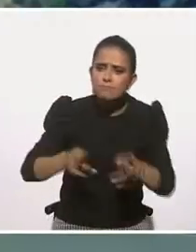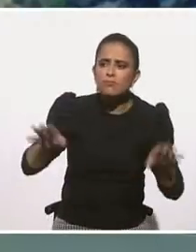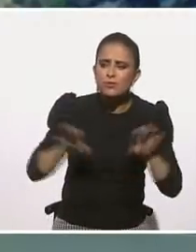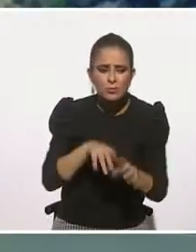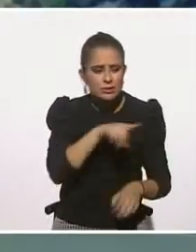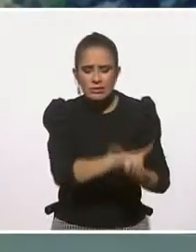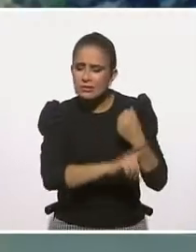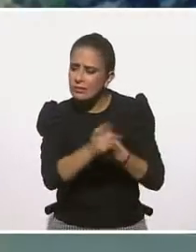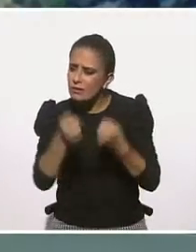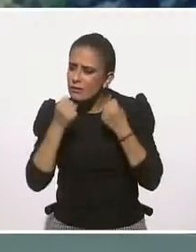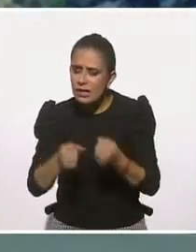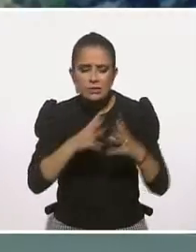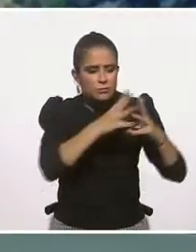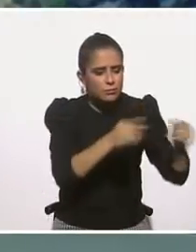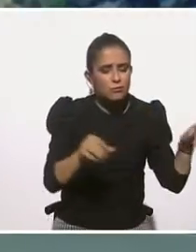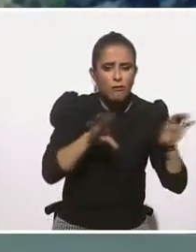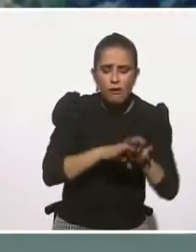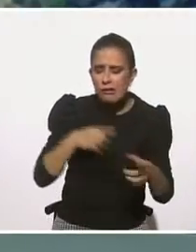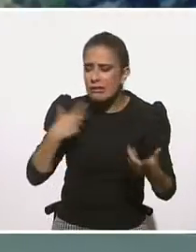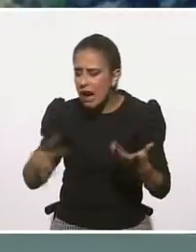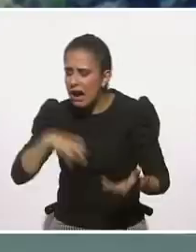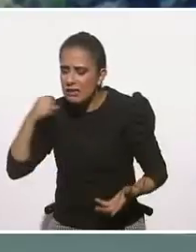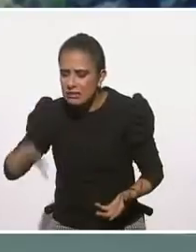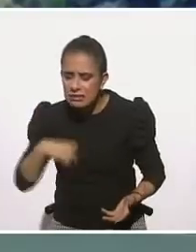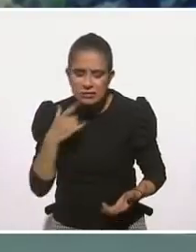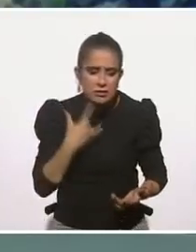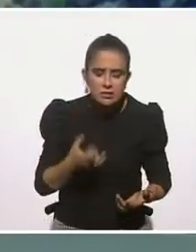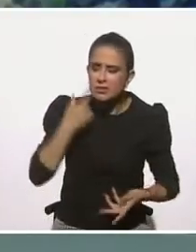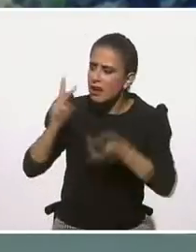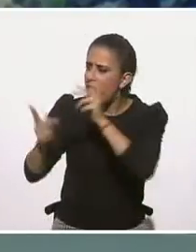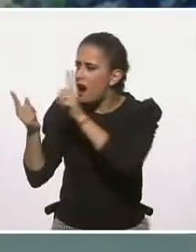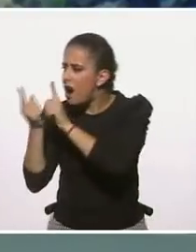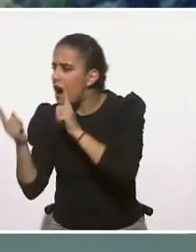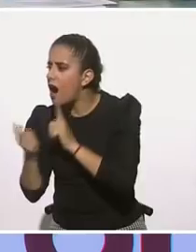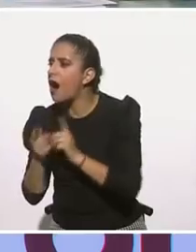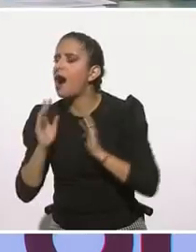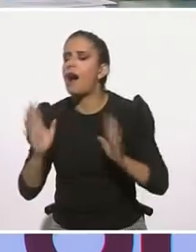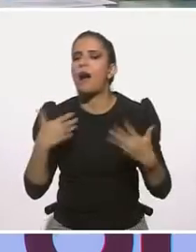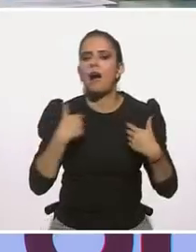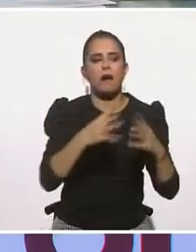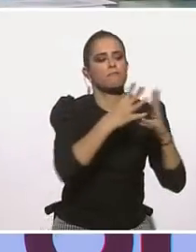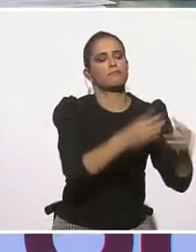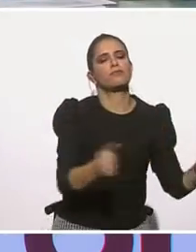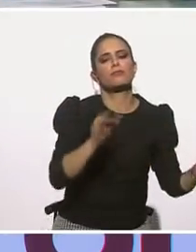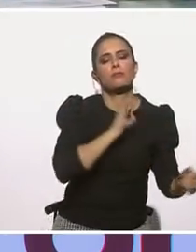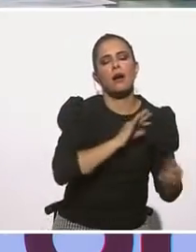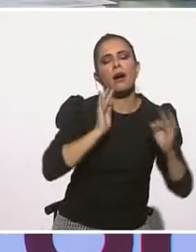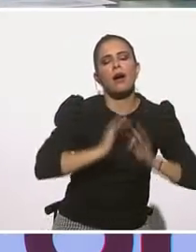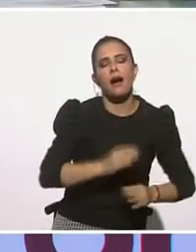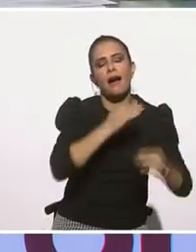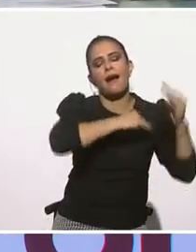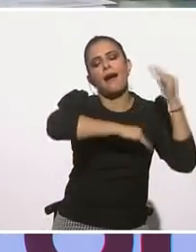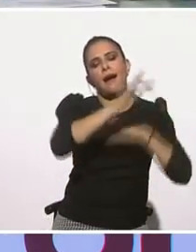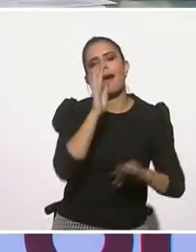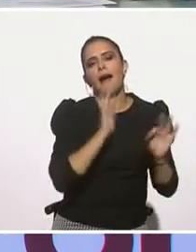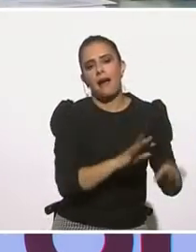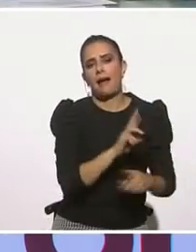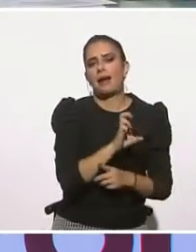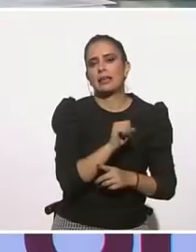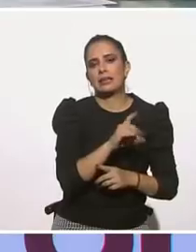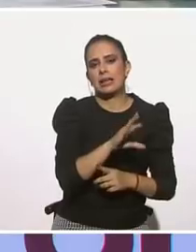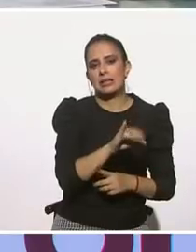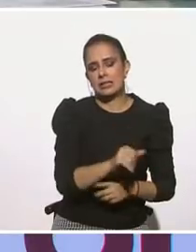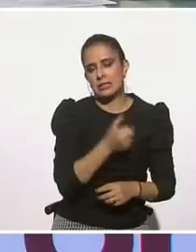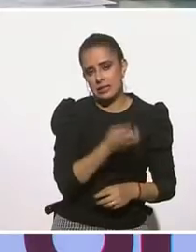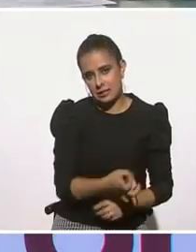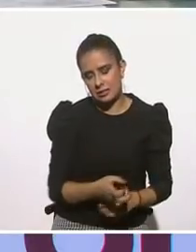transitar para que nuestra resiliencia no nos lleve hasta este resultado final. Muy bien, y así como el estrés lo vamos absorbiendo